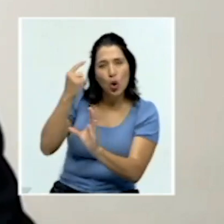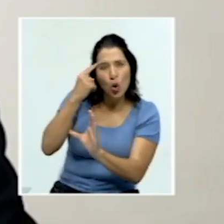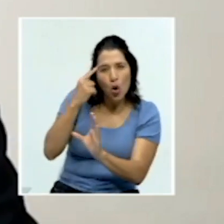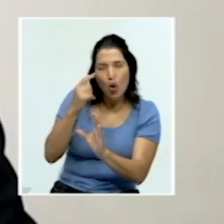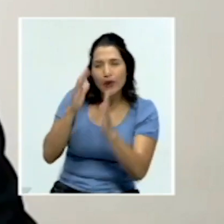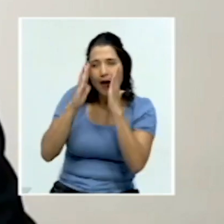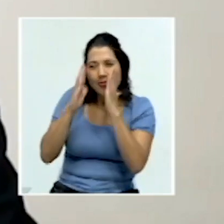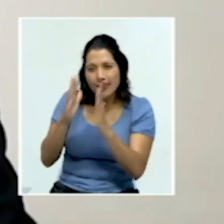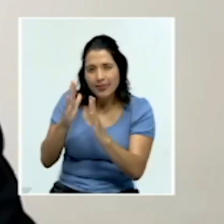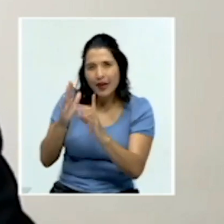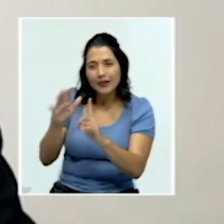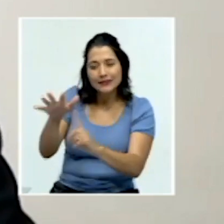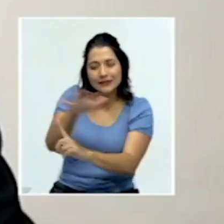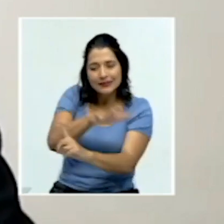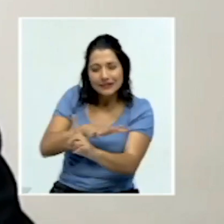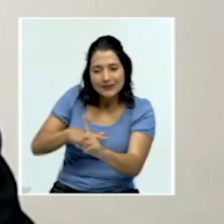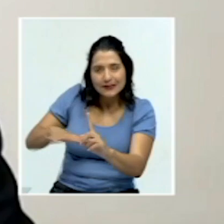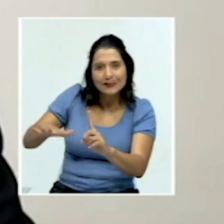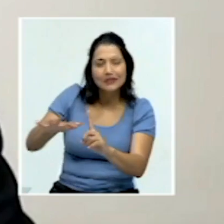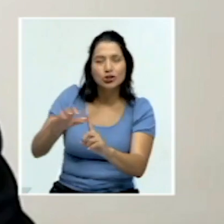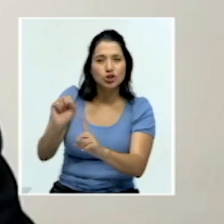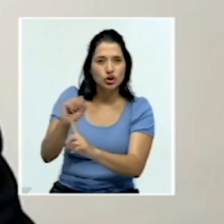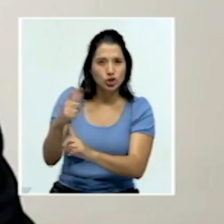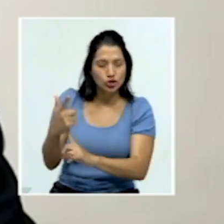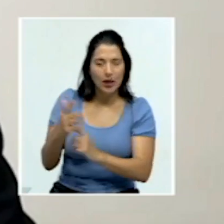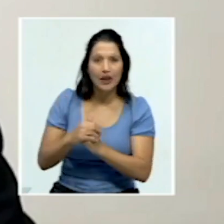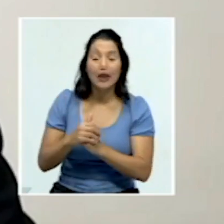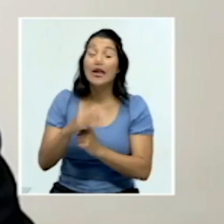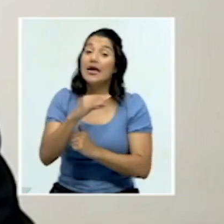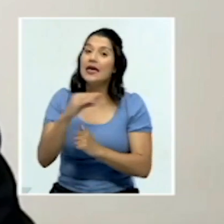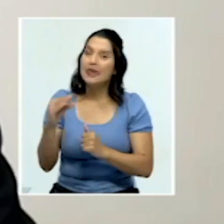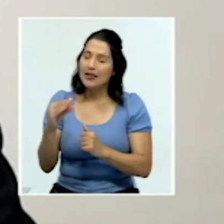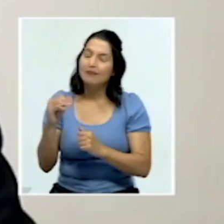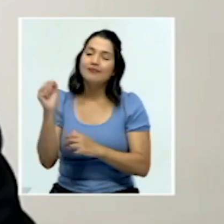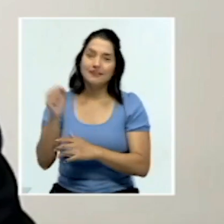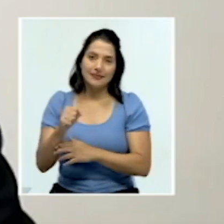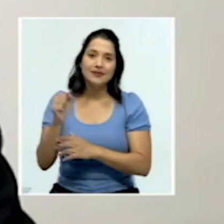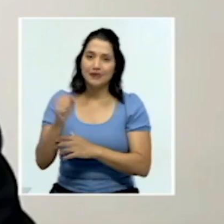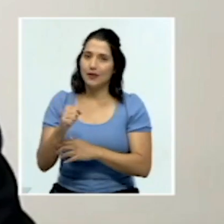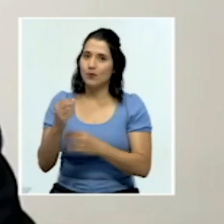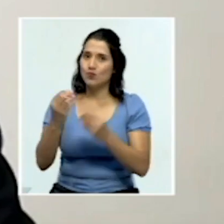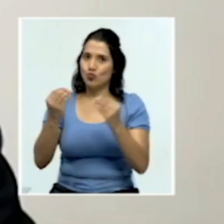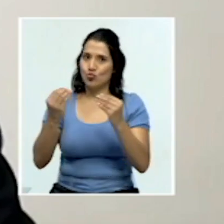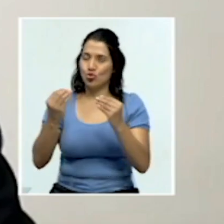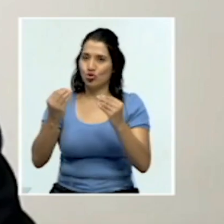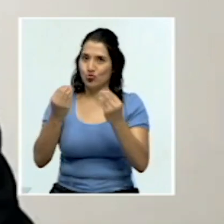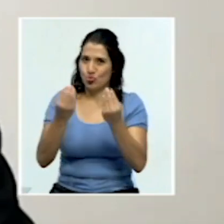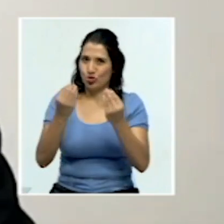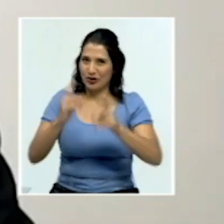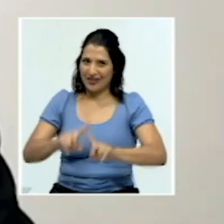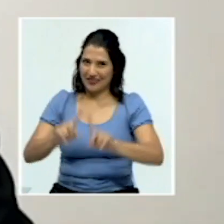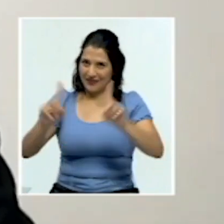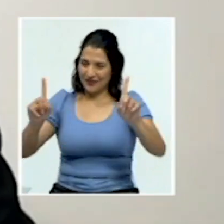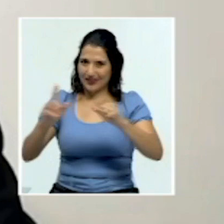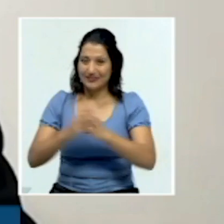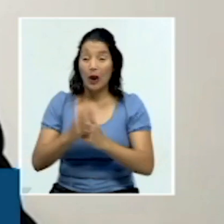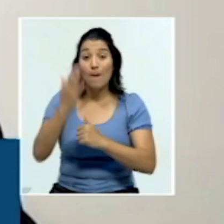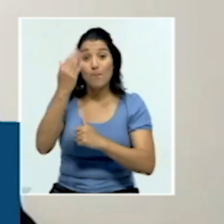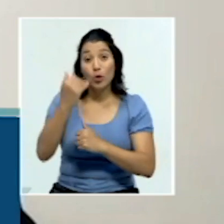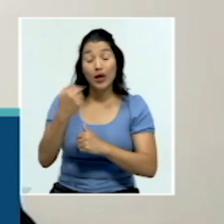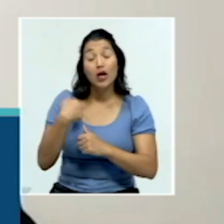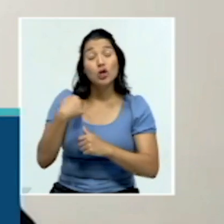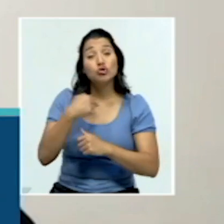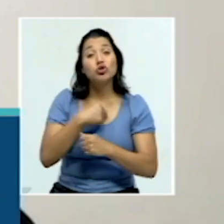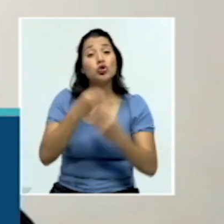En este último punto, aquí hay una gran brecha en donde nosotros nos formamos muchas